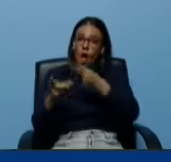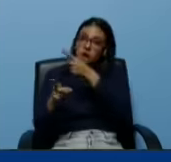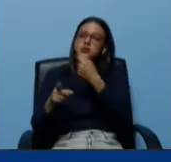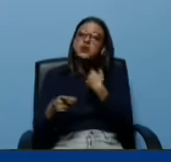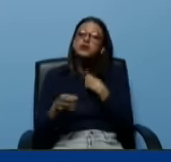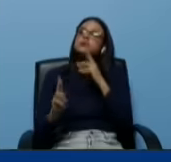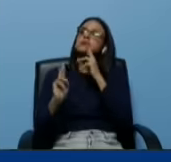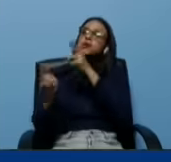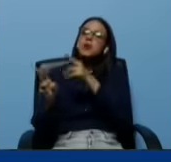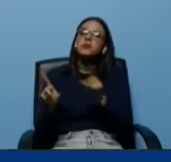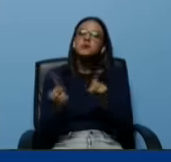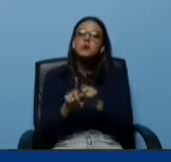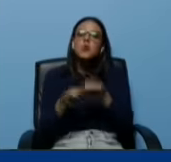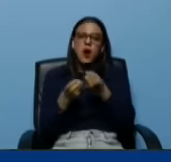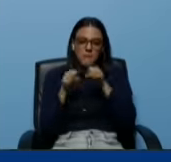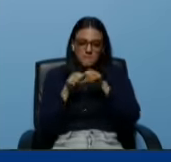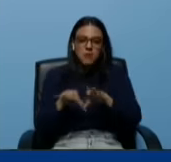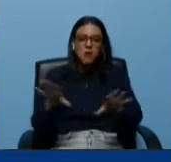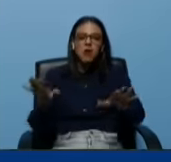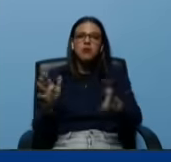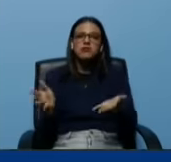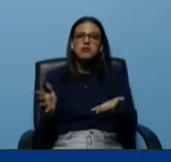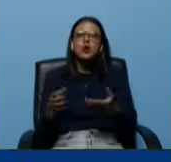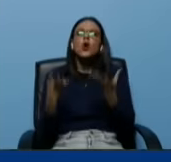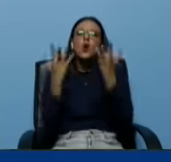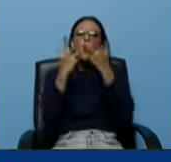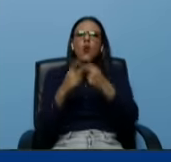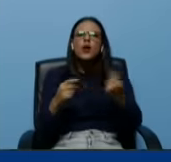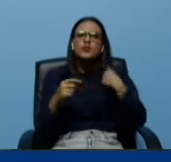¿Y vos cuántos periodos ya hayas de gobierno?